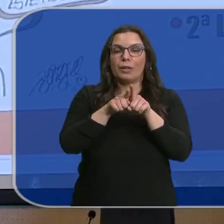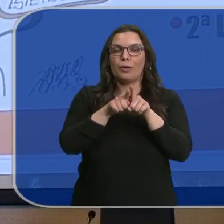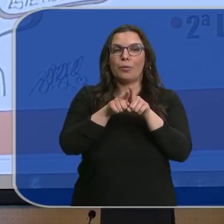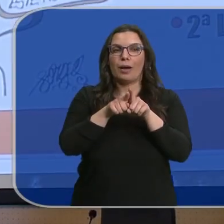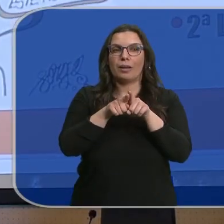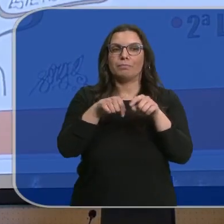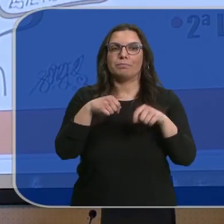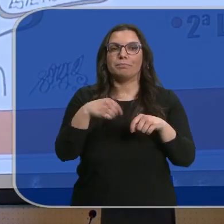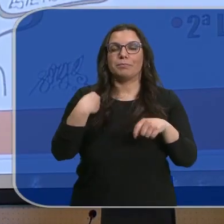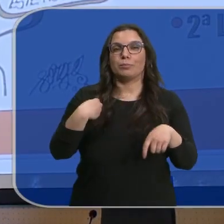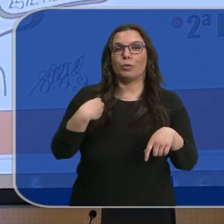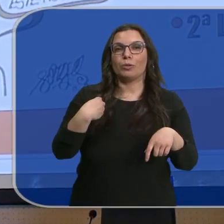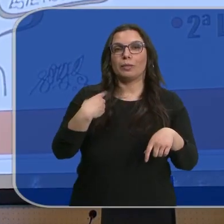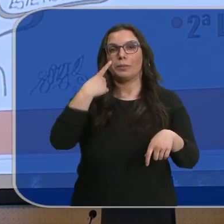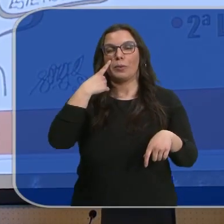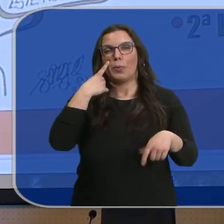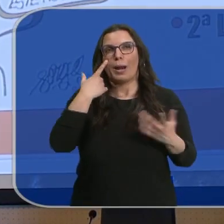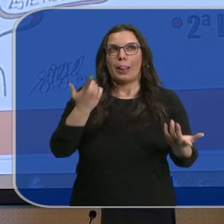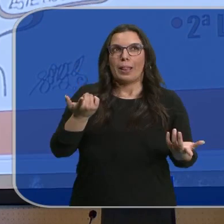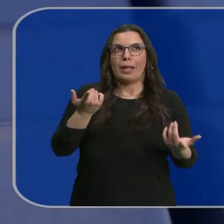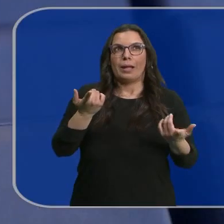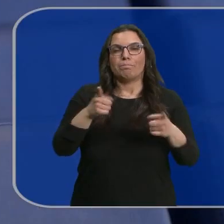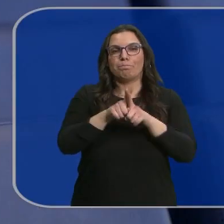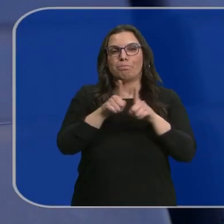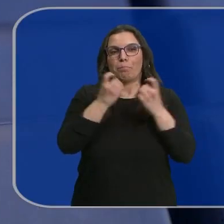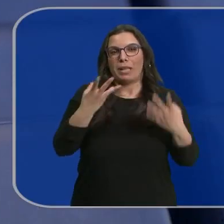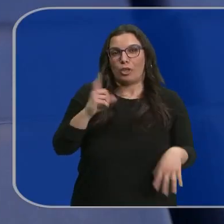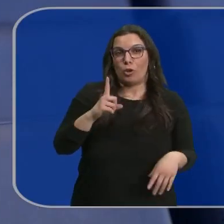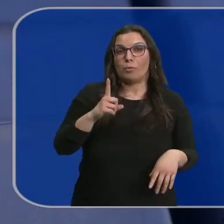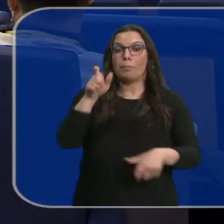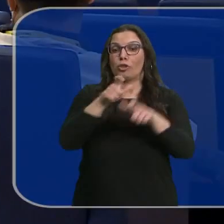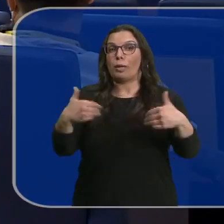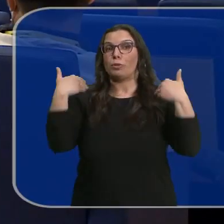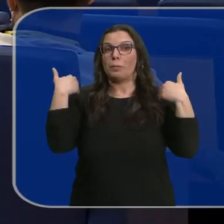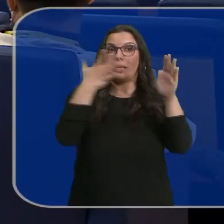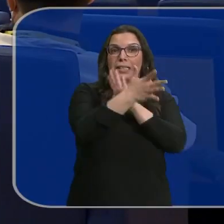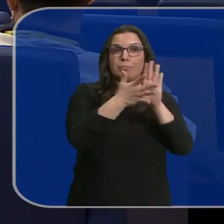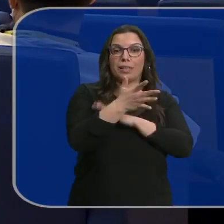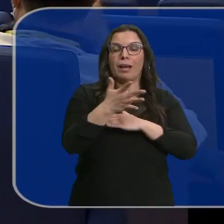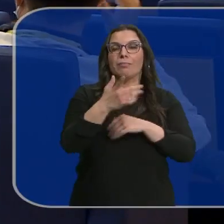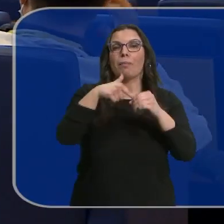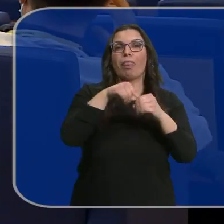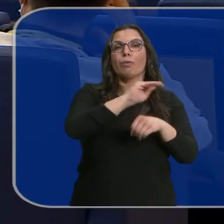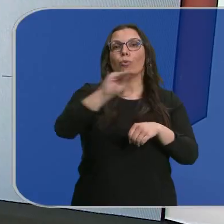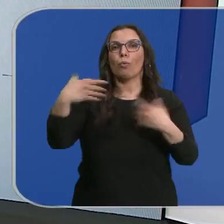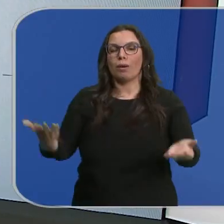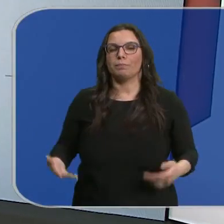se tratará. Son varias, no vamos a decir que buenas. Los encargados de explicarles qué les depara en el futuro.